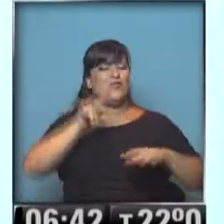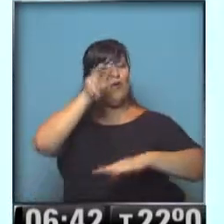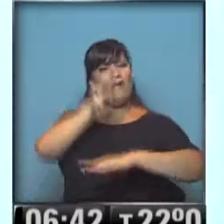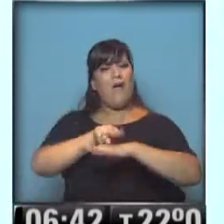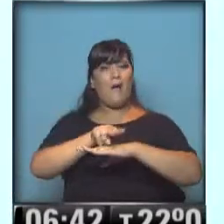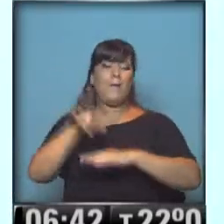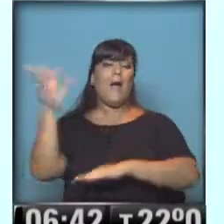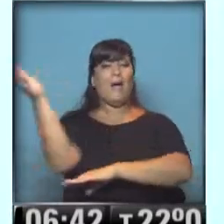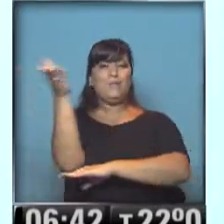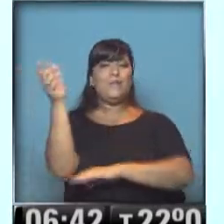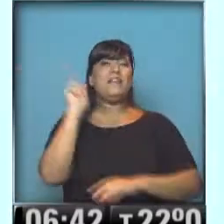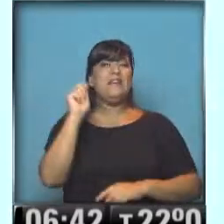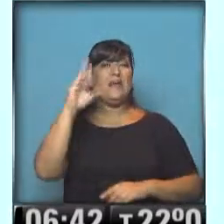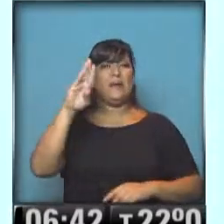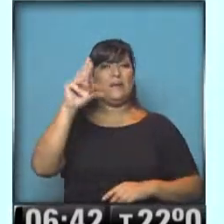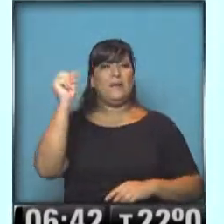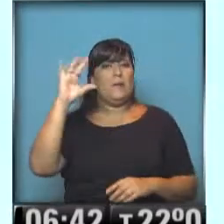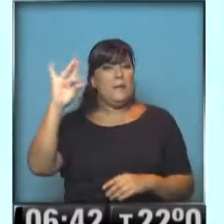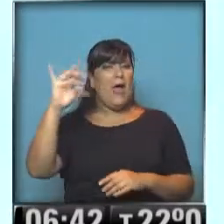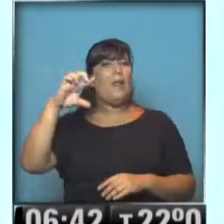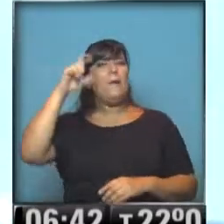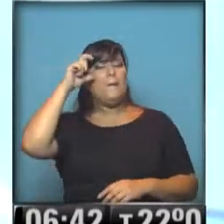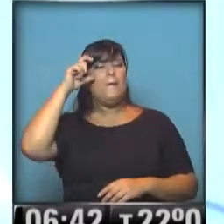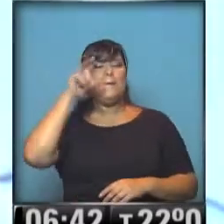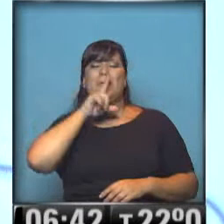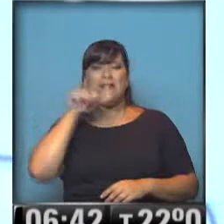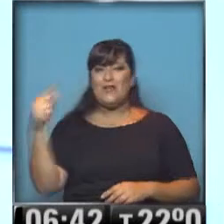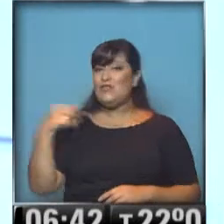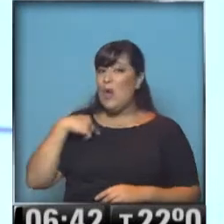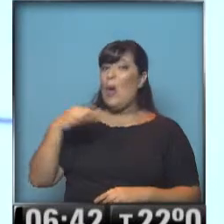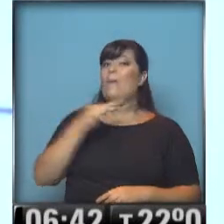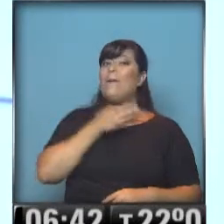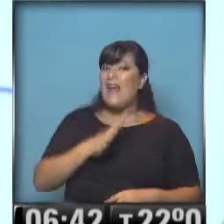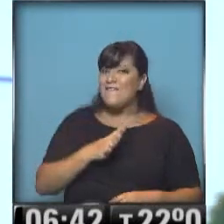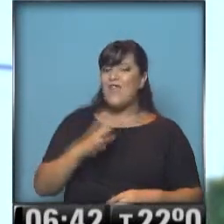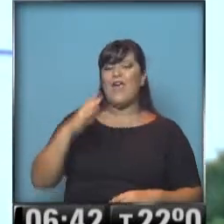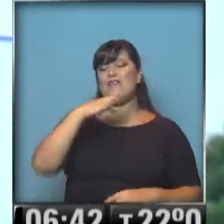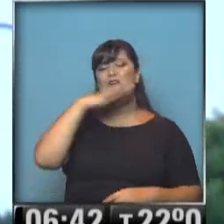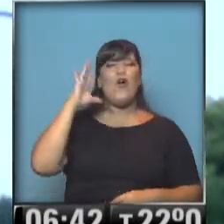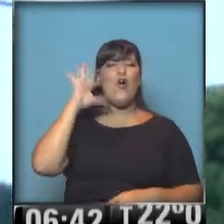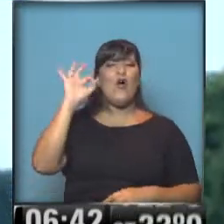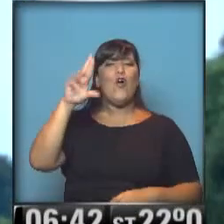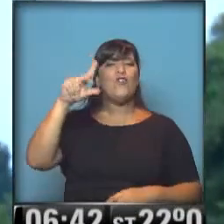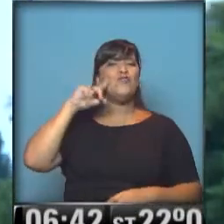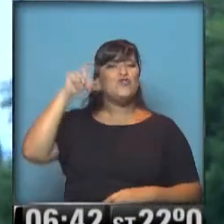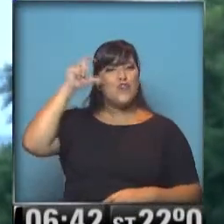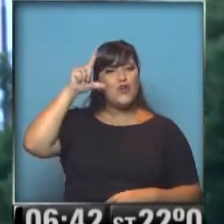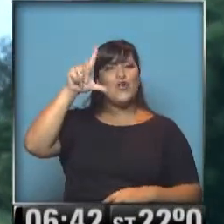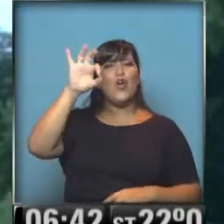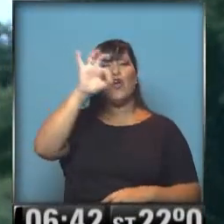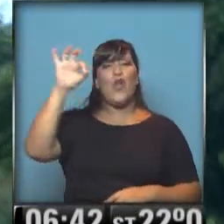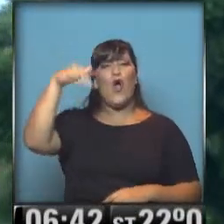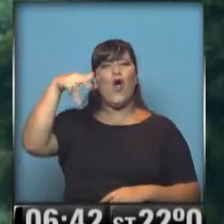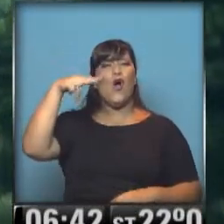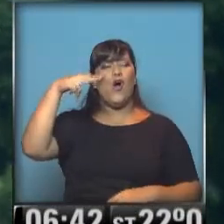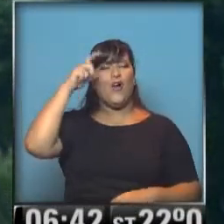Brad Pitt. Ay, yo preferiría George Clooney. Me imaginé. Te imaginaste bien. Yo preferiría George Clooney, ¿qué querés que te diga? Brad Pitt